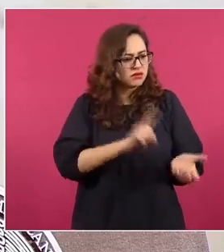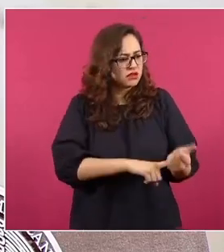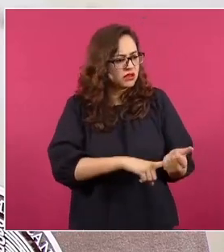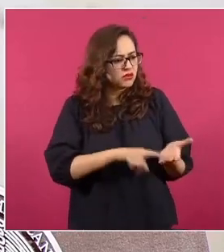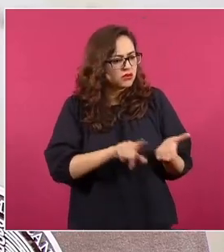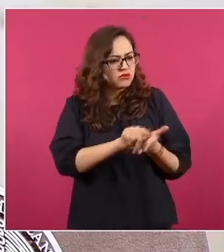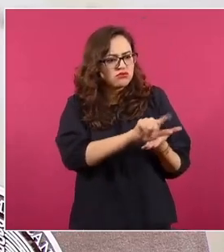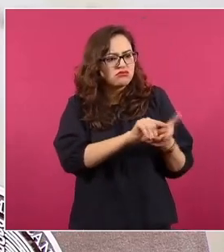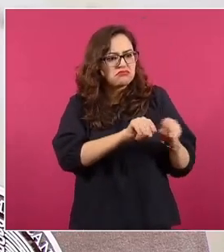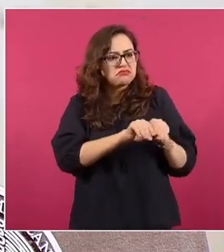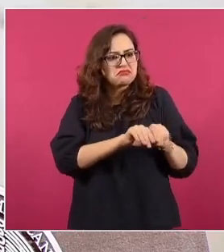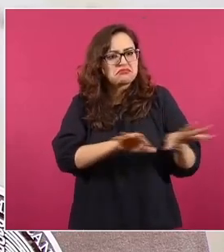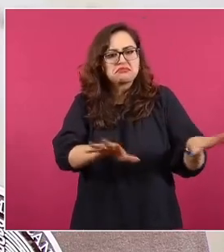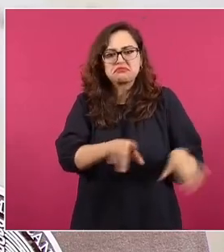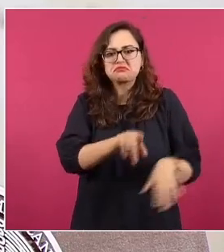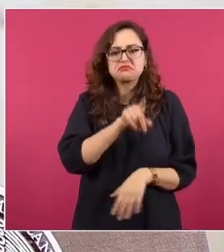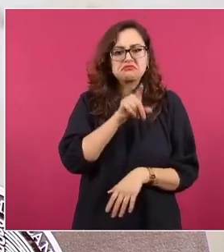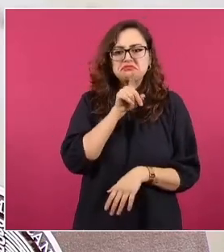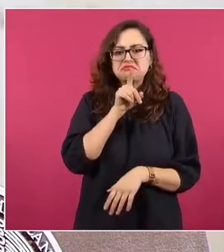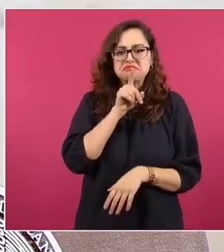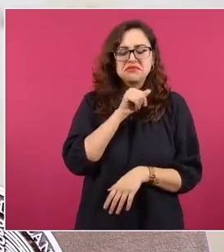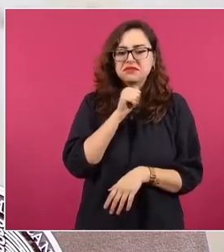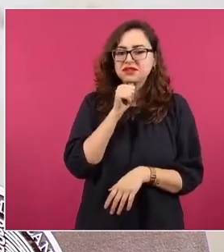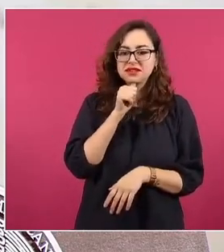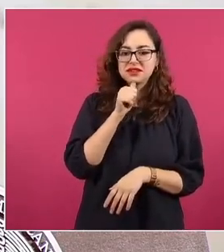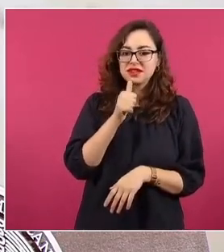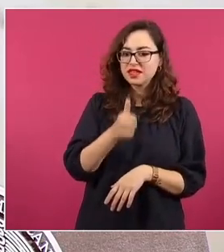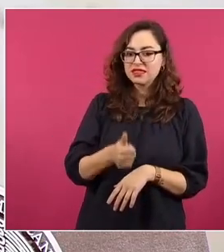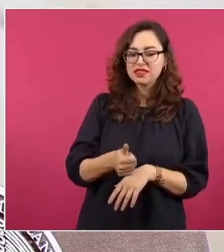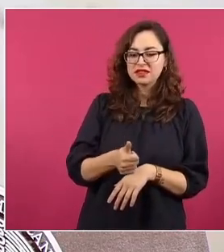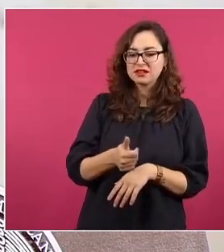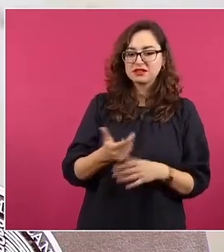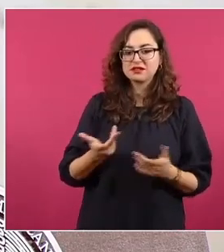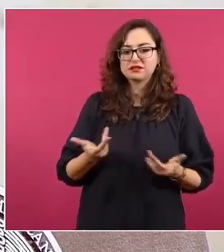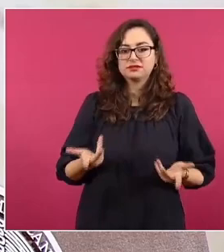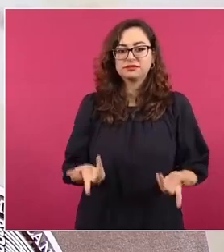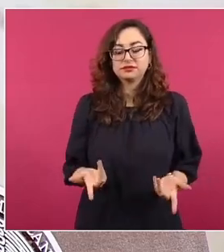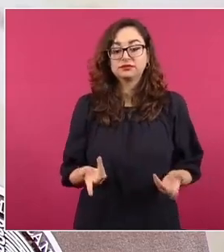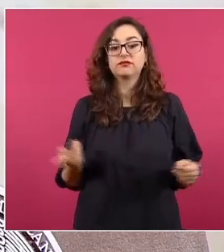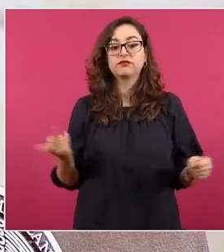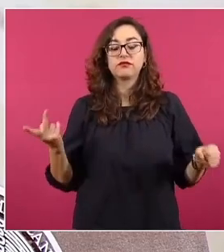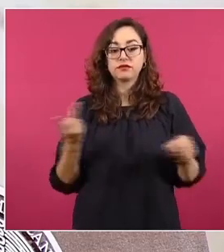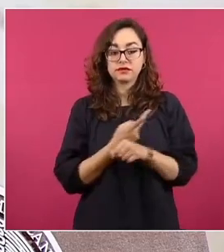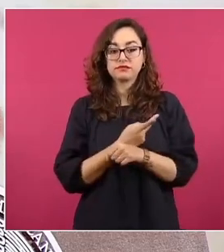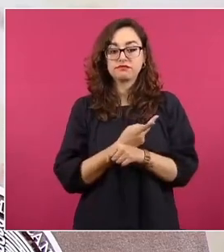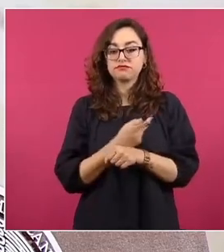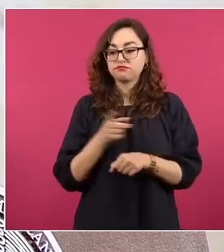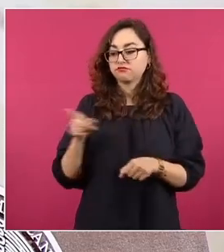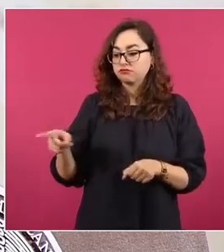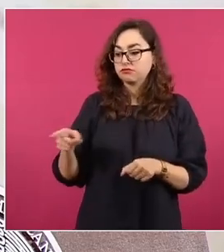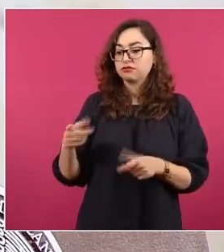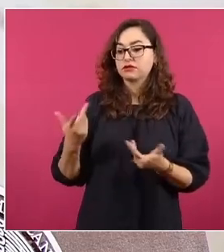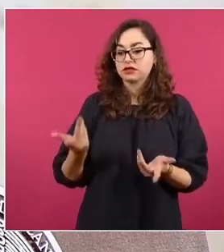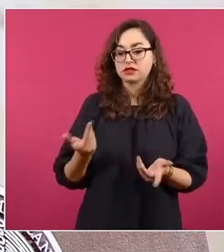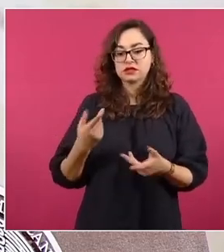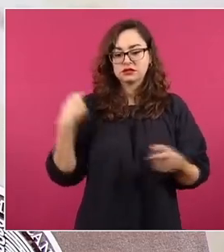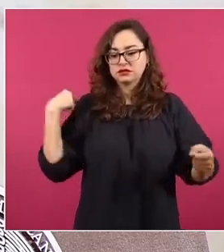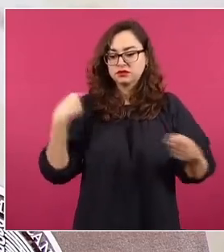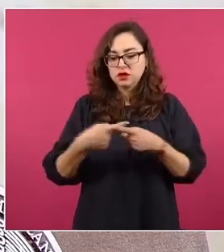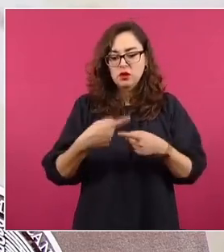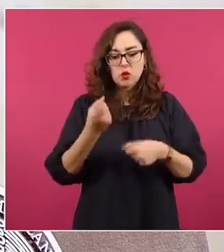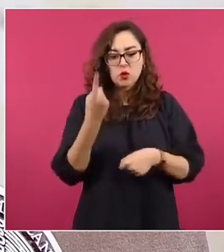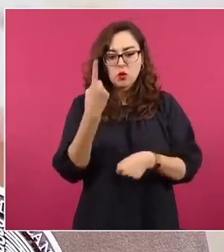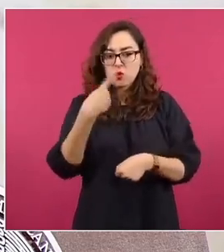La cuenta de Agustín Antonenti es quien en la conversación sobre Cristina Fernández, la última semana antes de su atentado.